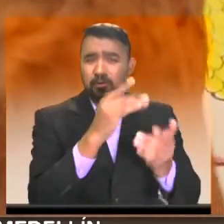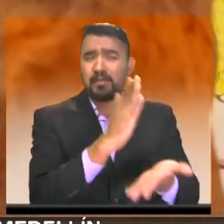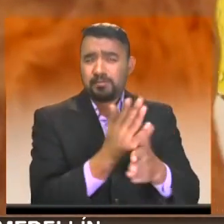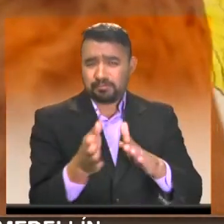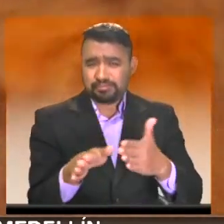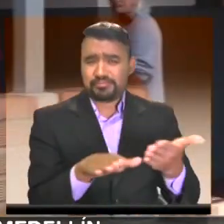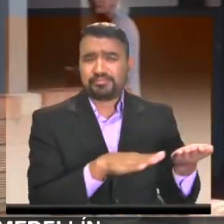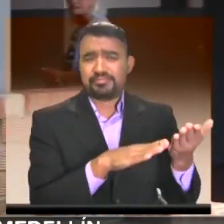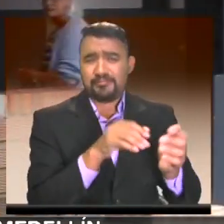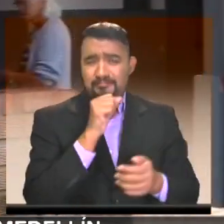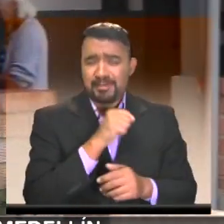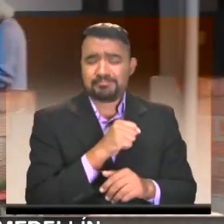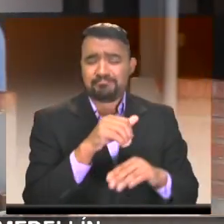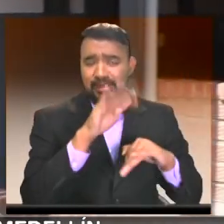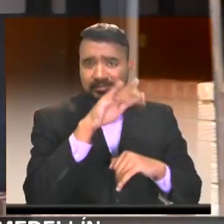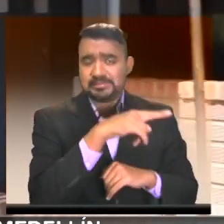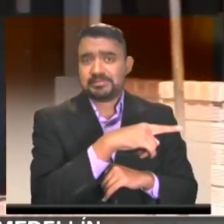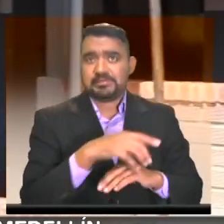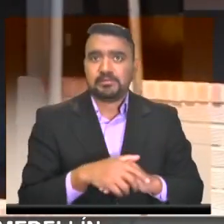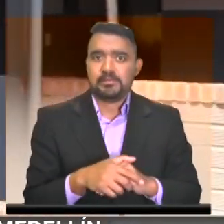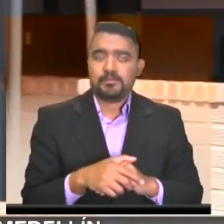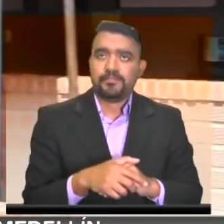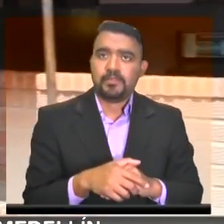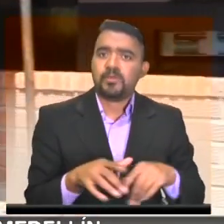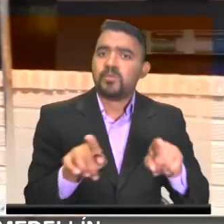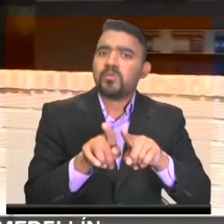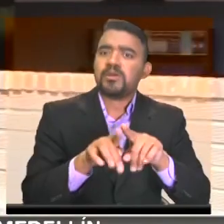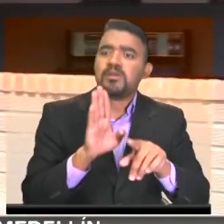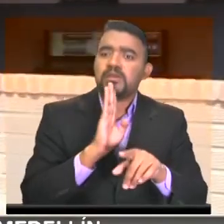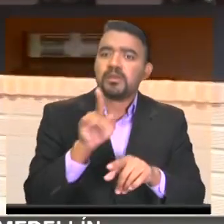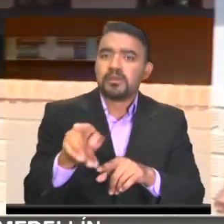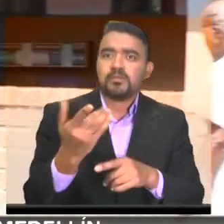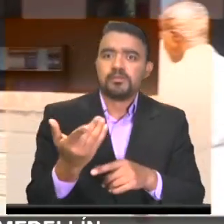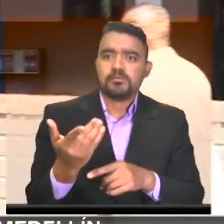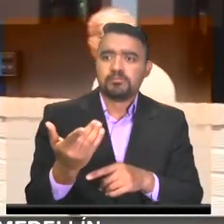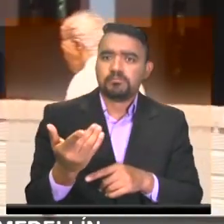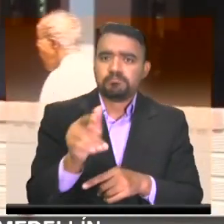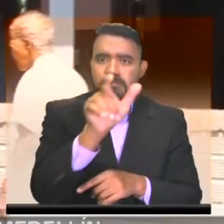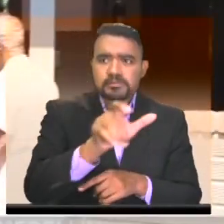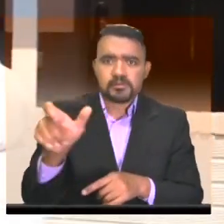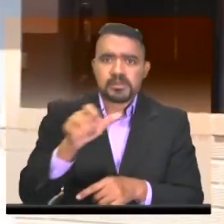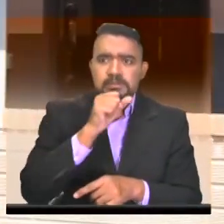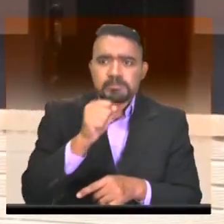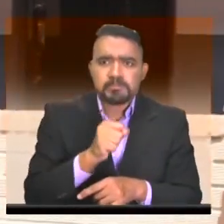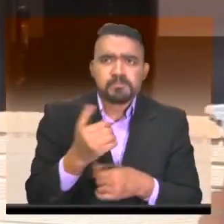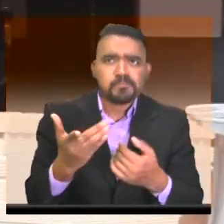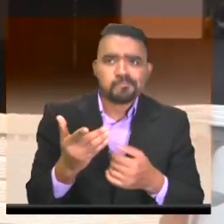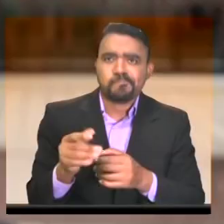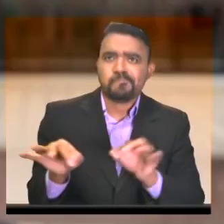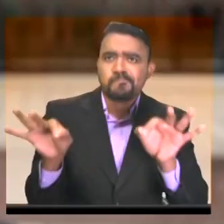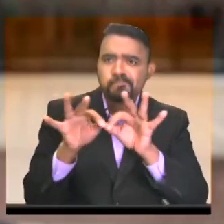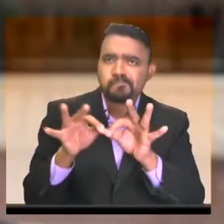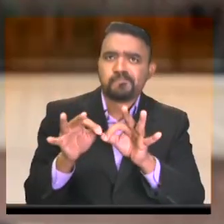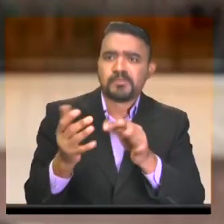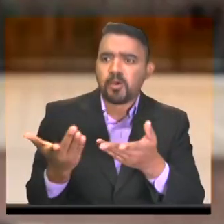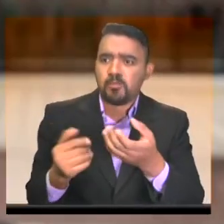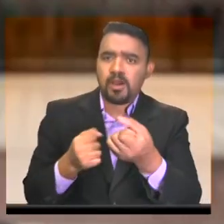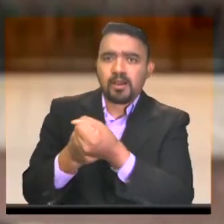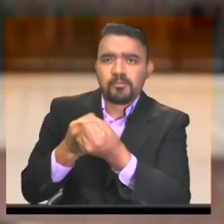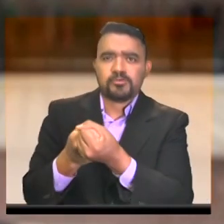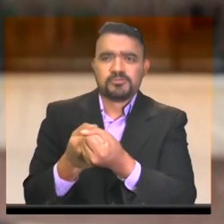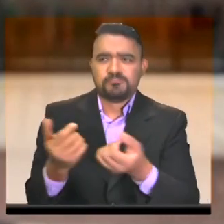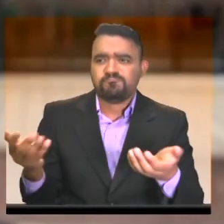dispuso de otras estrategias para mantener espacios de formación con los adultos mayores, pese al aislamiento preventivo. Esta propuesta